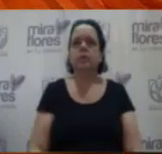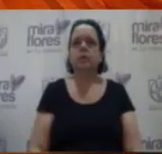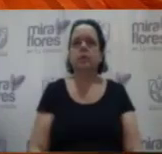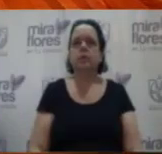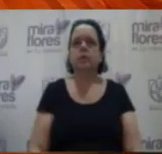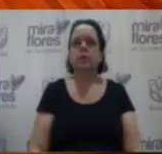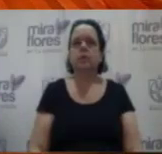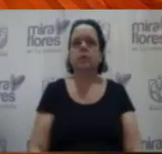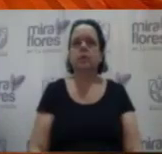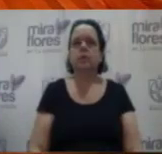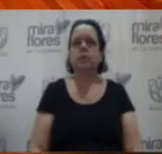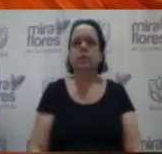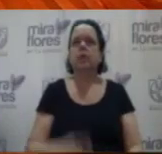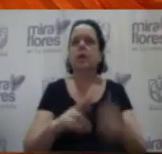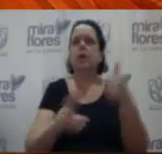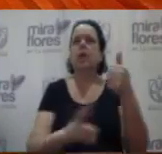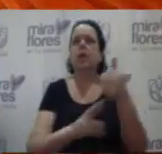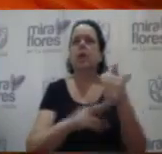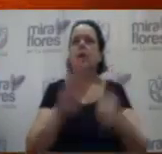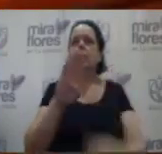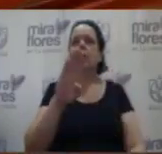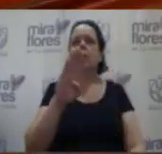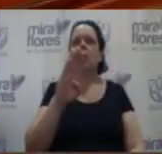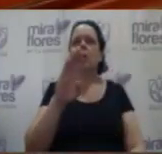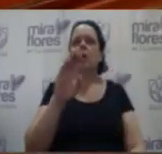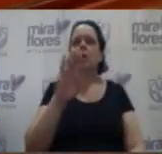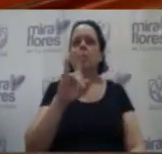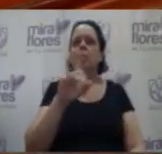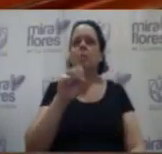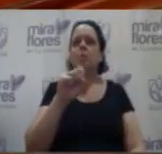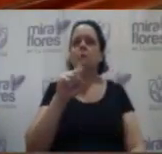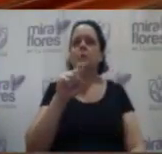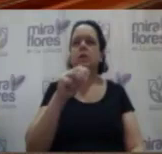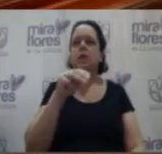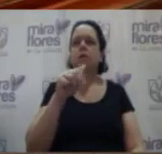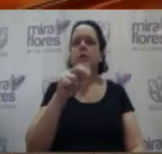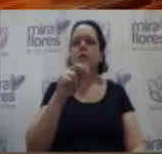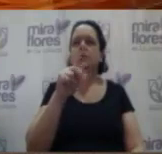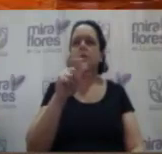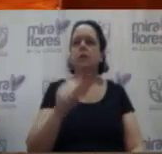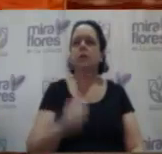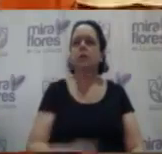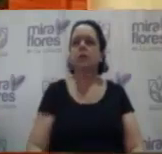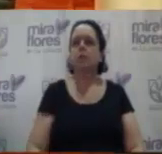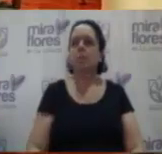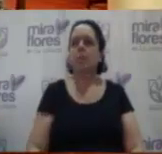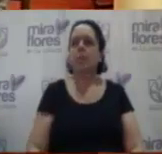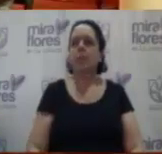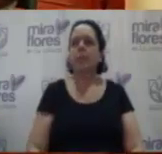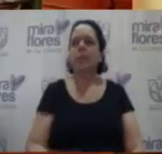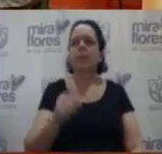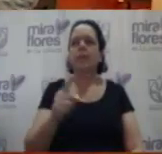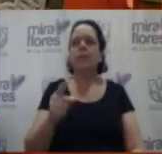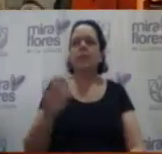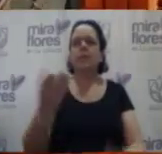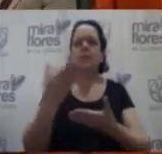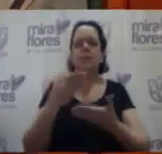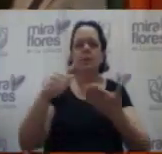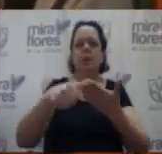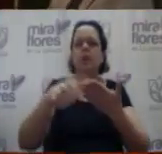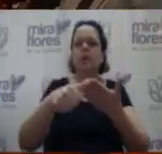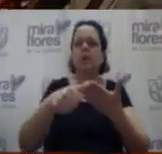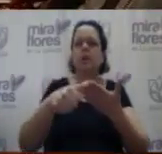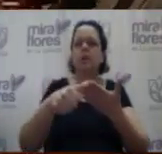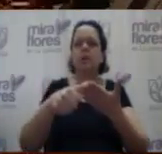A ver, por favor, el regidor Bustamante. Gracias, la regidora. Acabo de recibir una carta